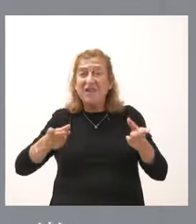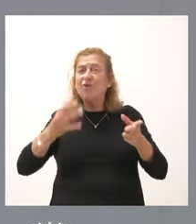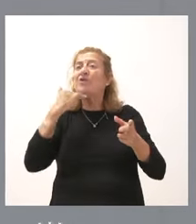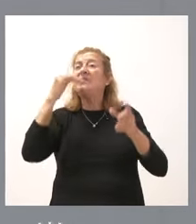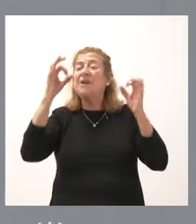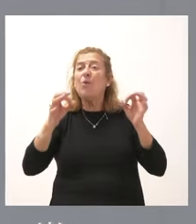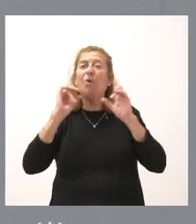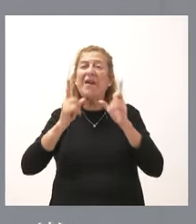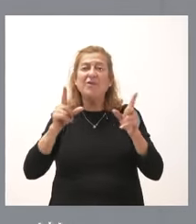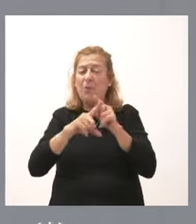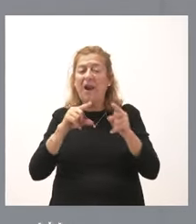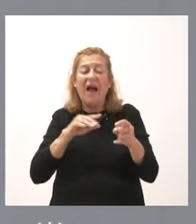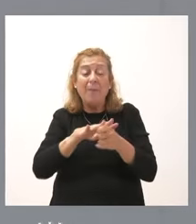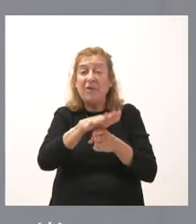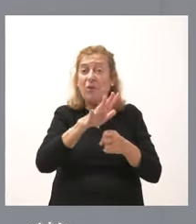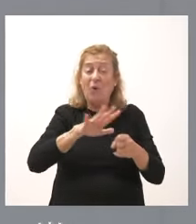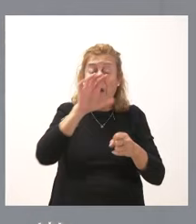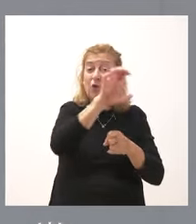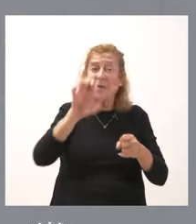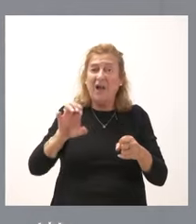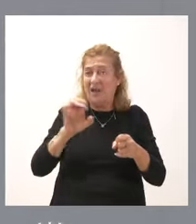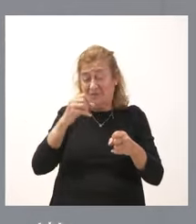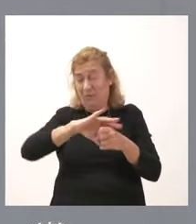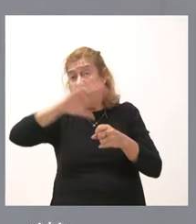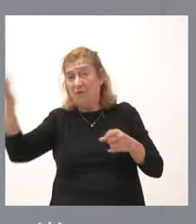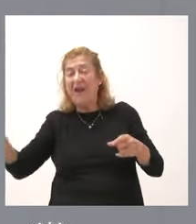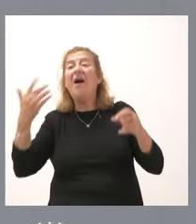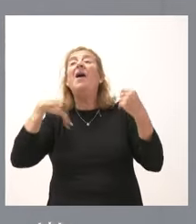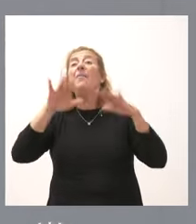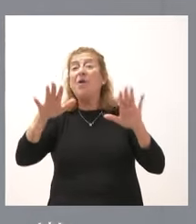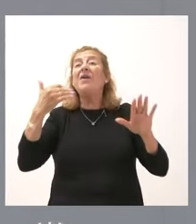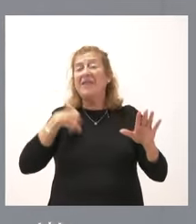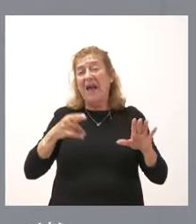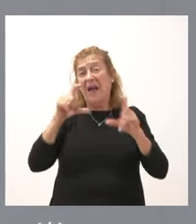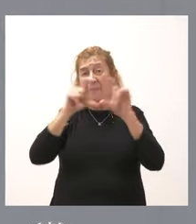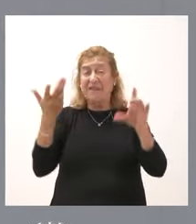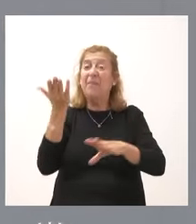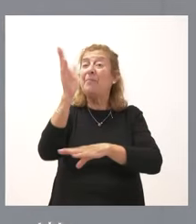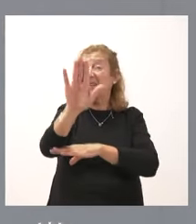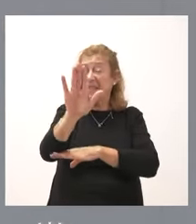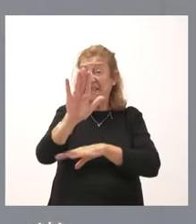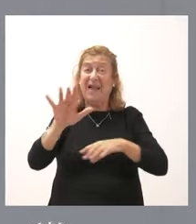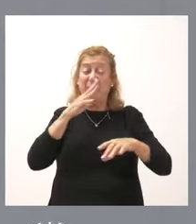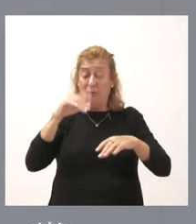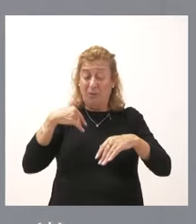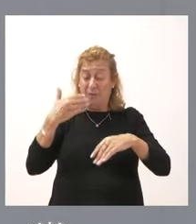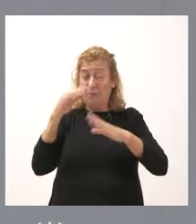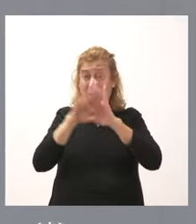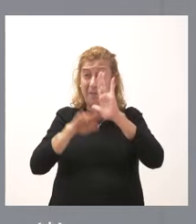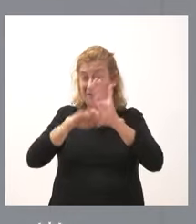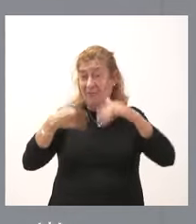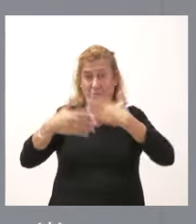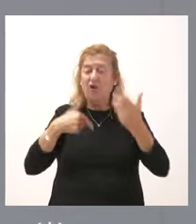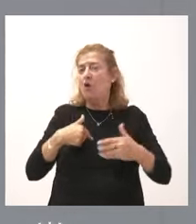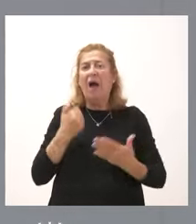que trasciende al ámbito autonómico, pero en la medida en que la empresa pudiera presentar un programa de inversiones dentro de los programas que tenemos en marcha, pues lógicamente nosotros lo apoyaríamos.